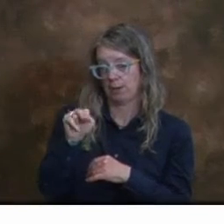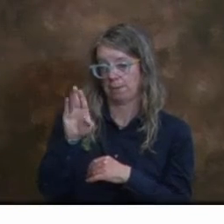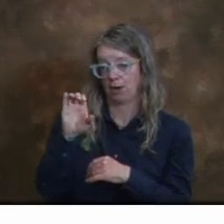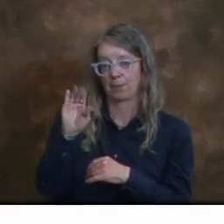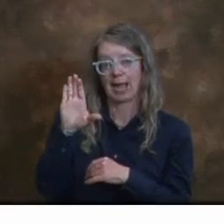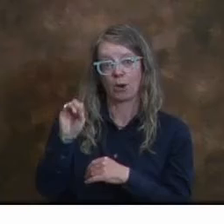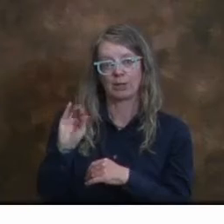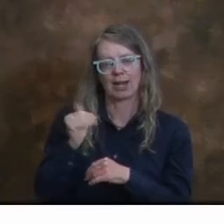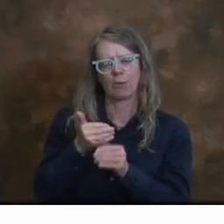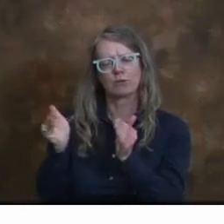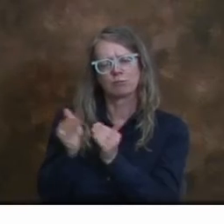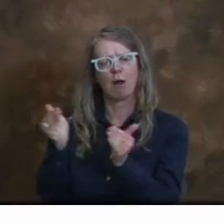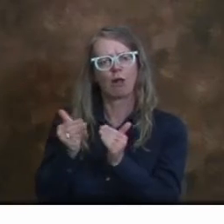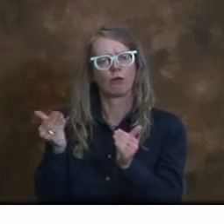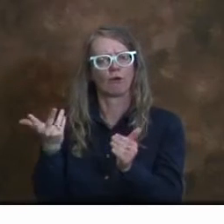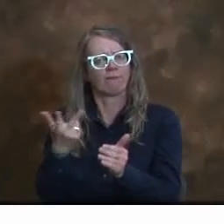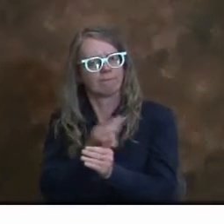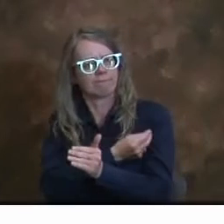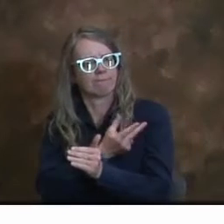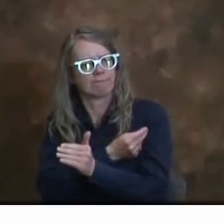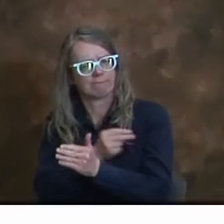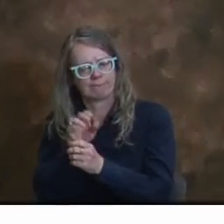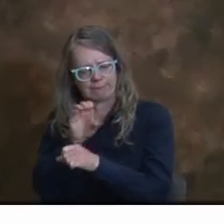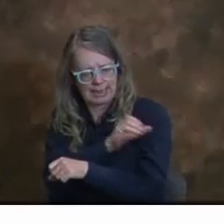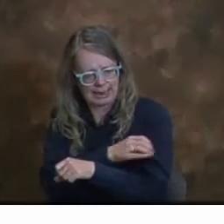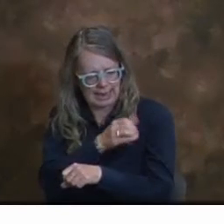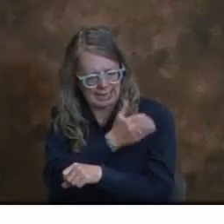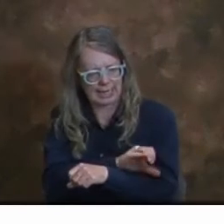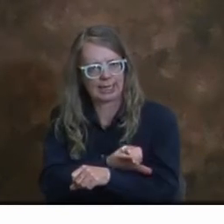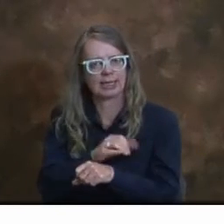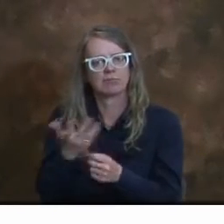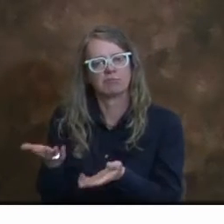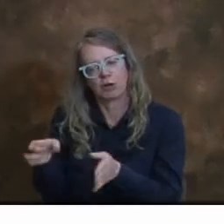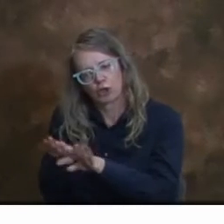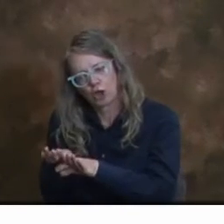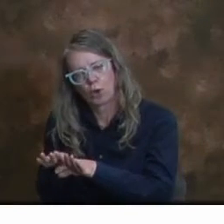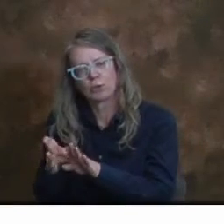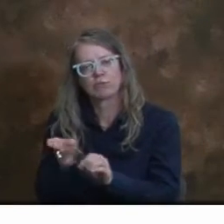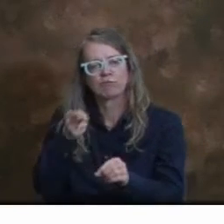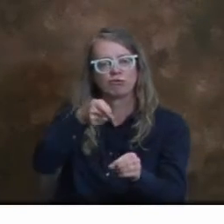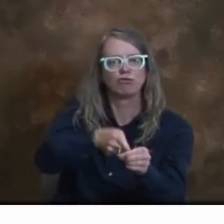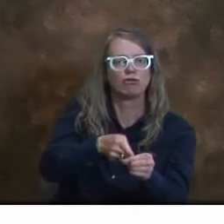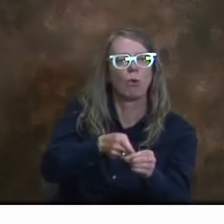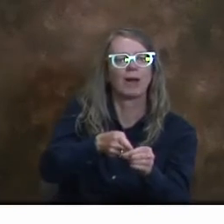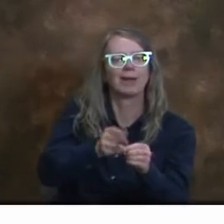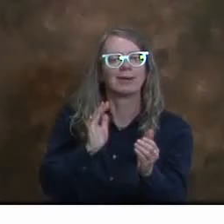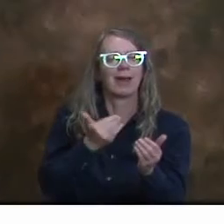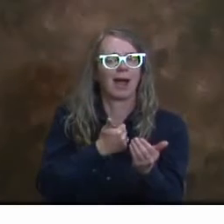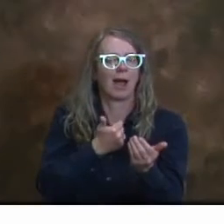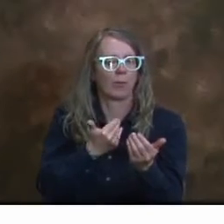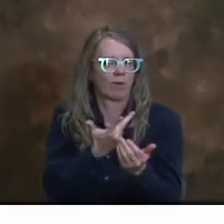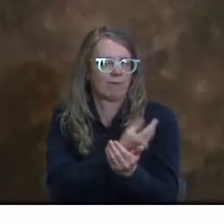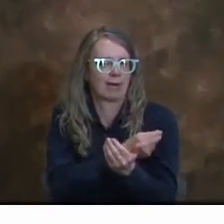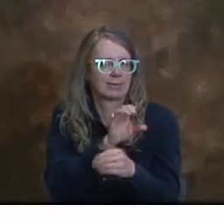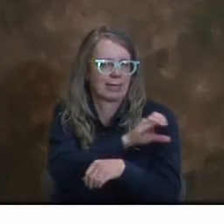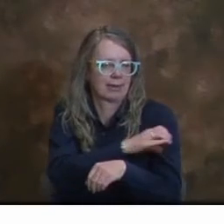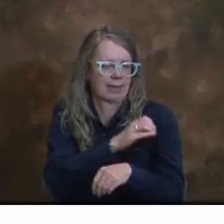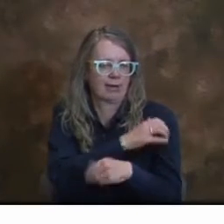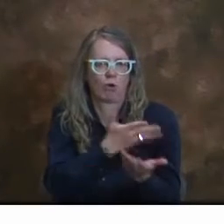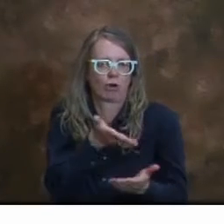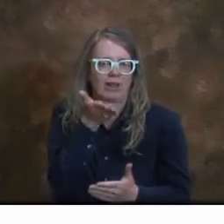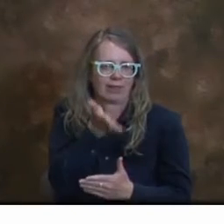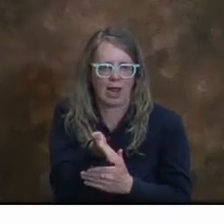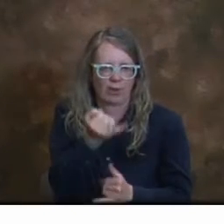Esa es nuestra ubicación permanente de los servicios de salud. Y se planea que ese servicio desaparezca a finales de febrero de